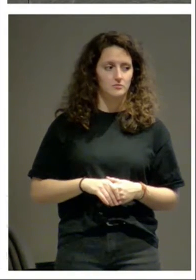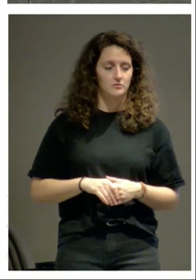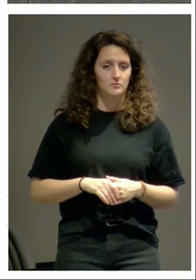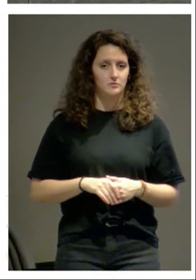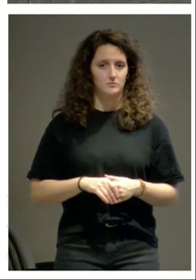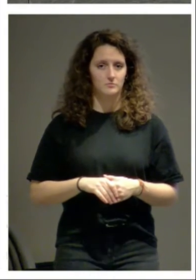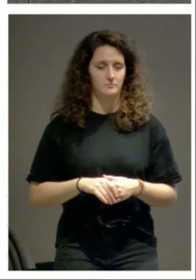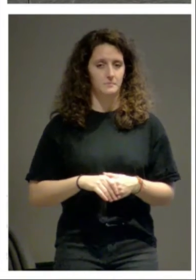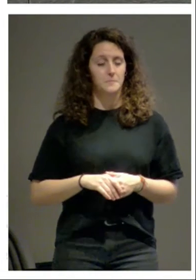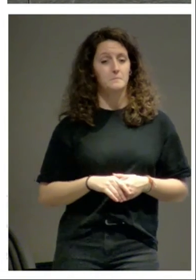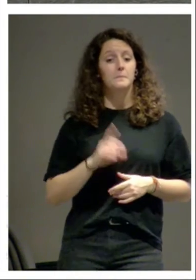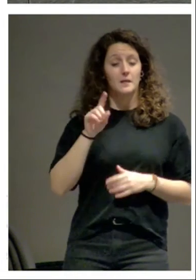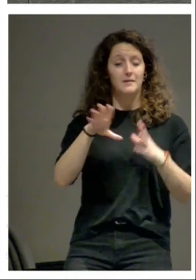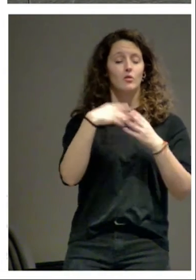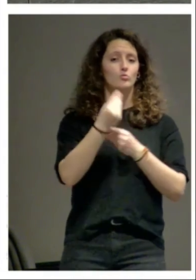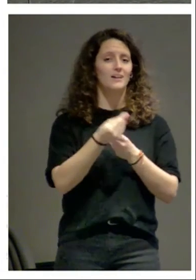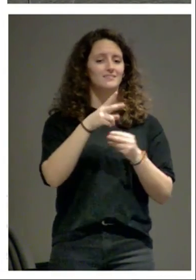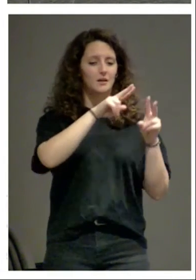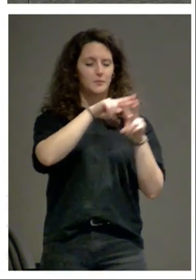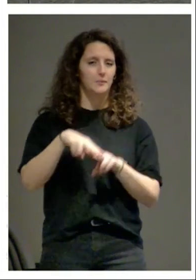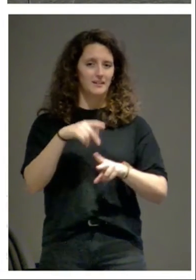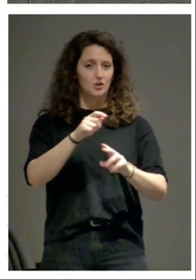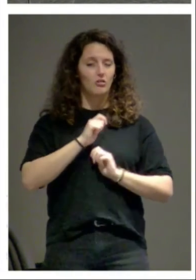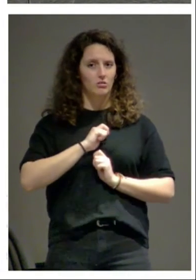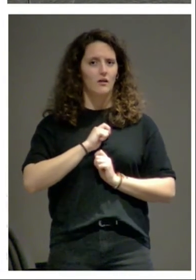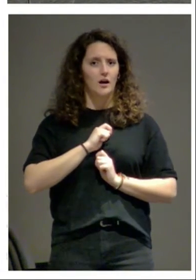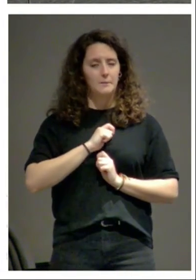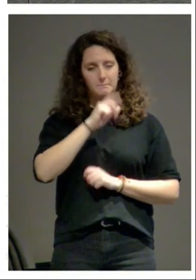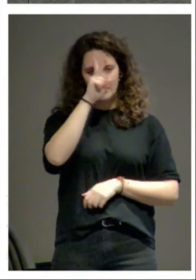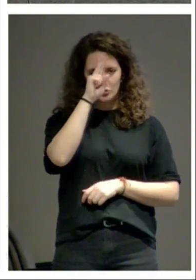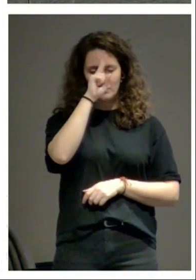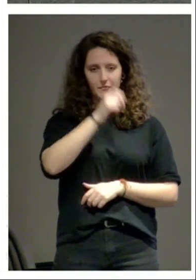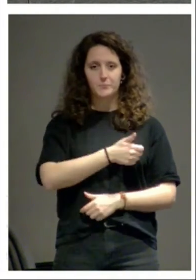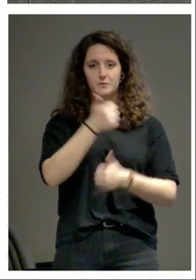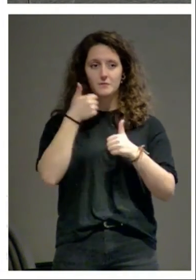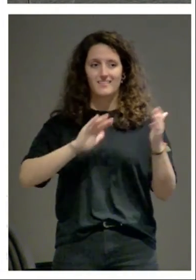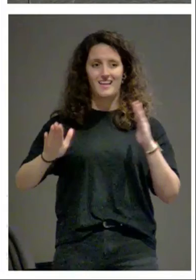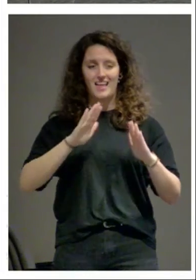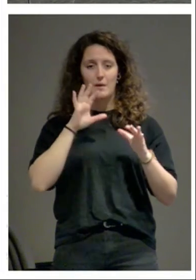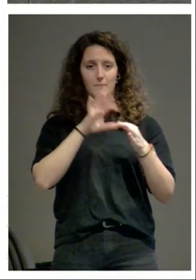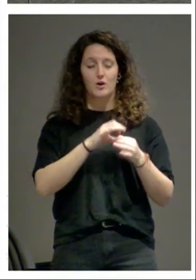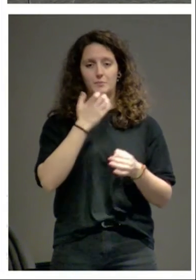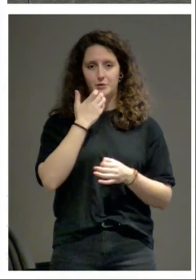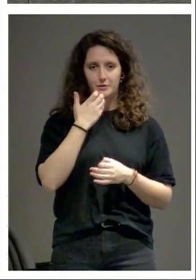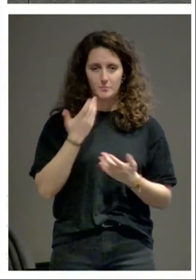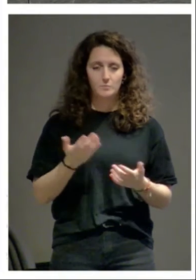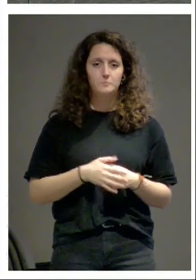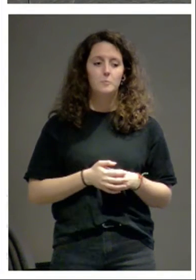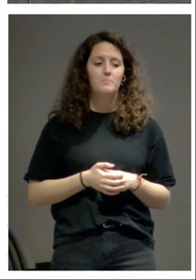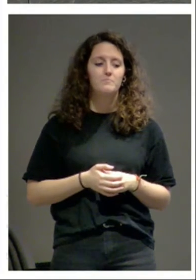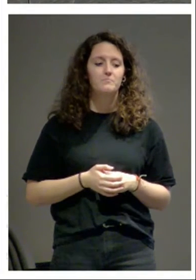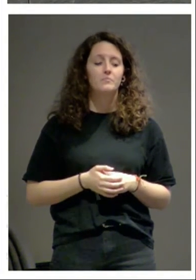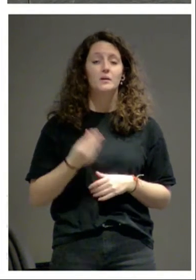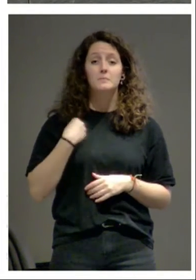y revisión documental nos proporciona más preocupaciones que había en la época por ejemplo el